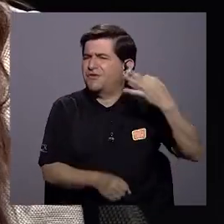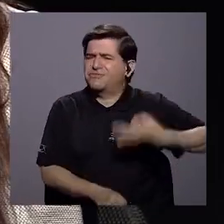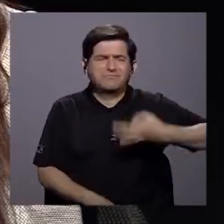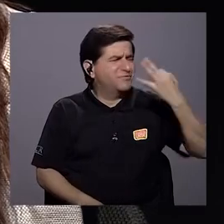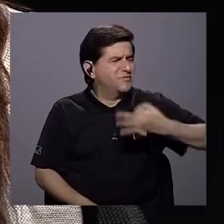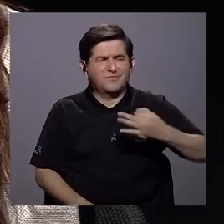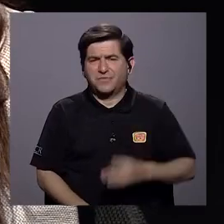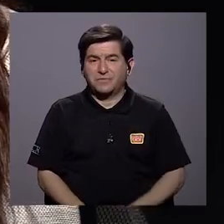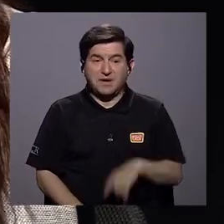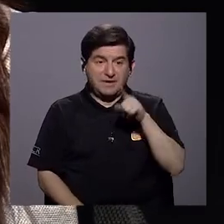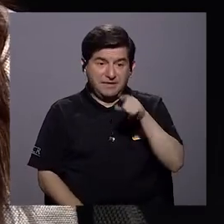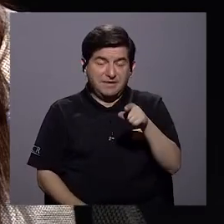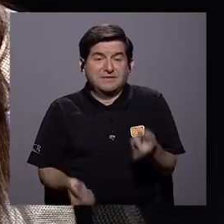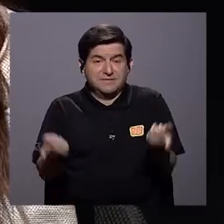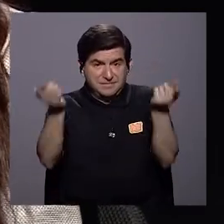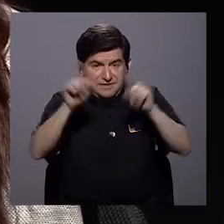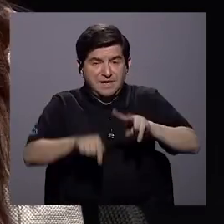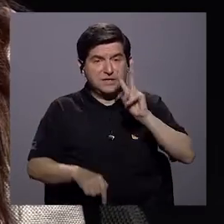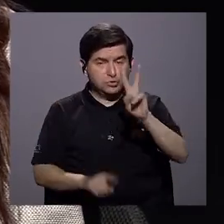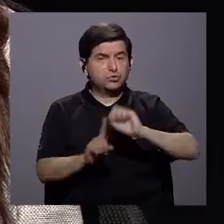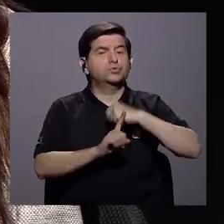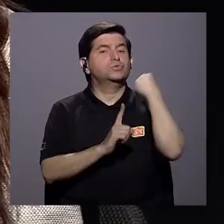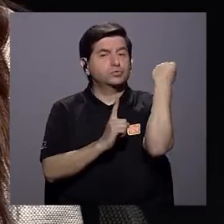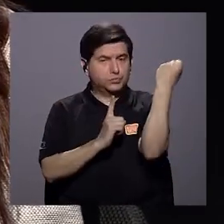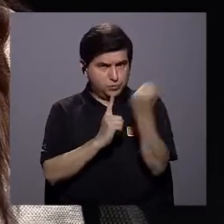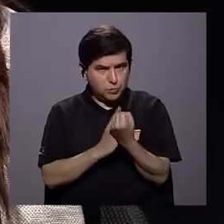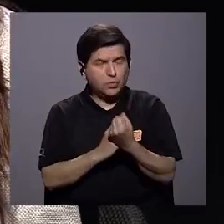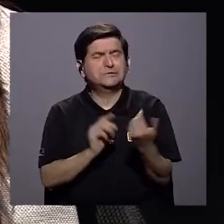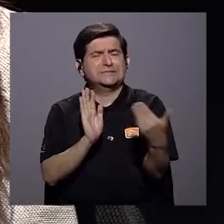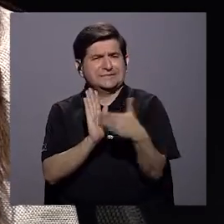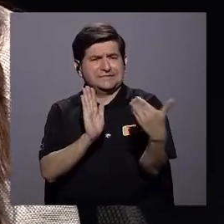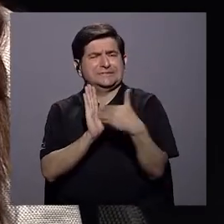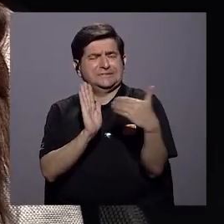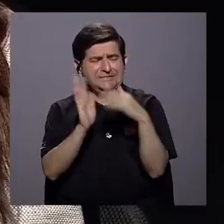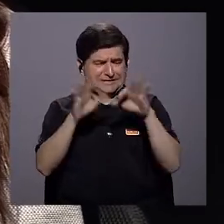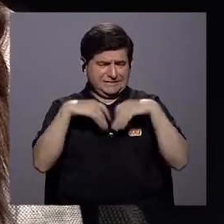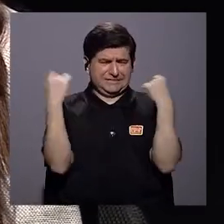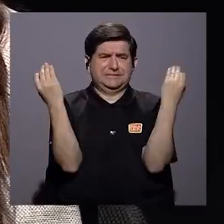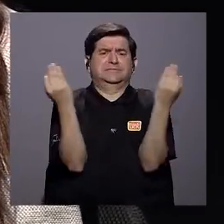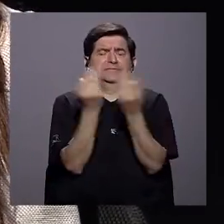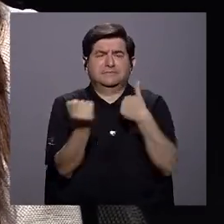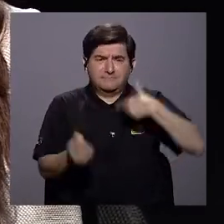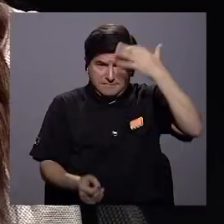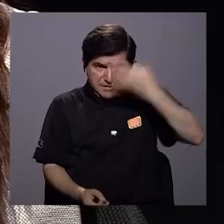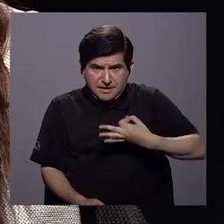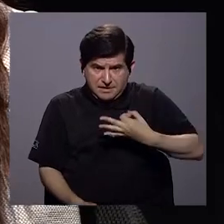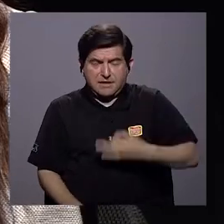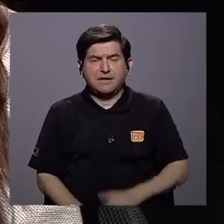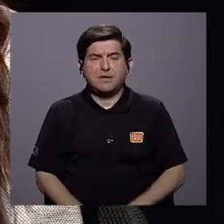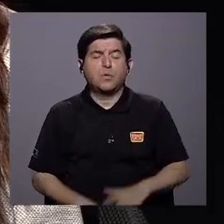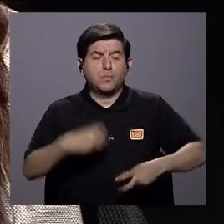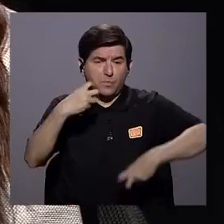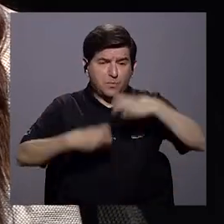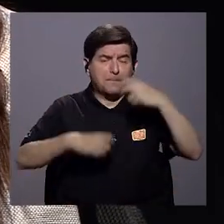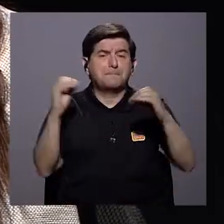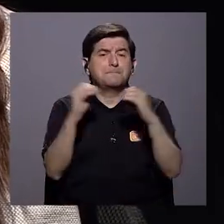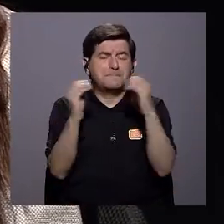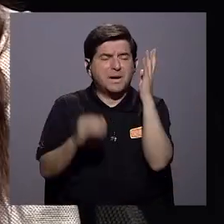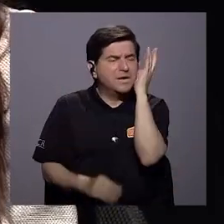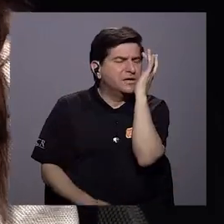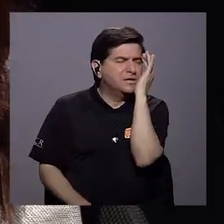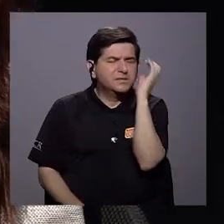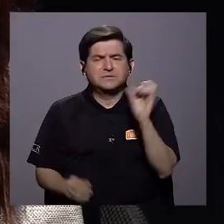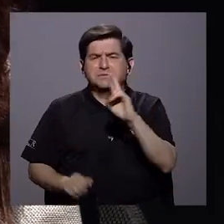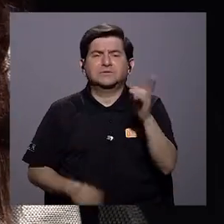son básicamente dos condiciones que aquejan muchísimo a las familias. Creo que es uno hoy de los problemas que más